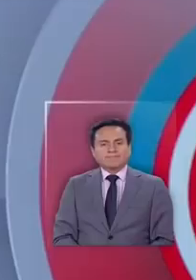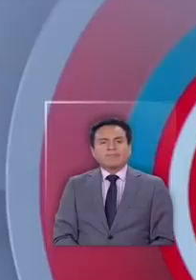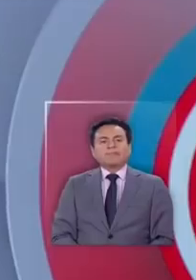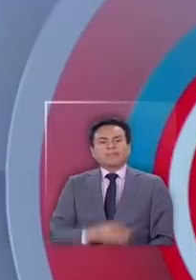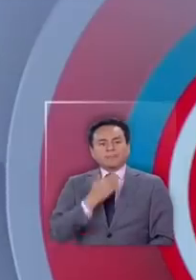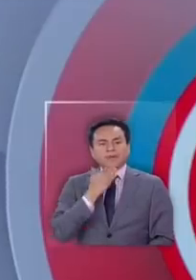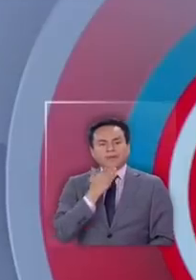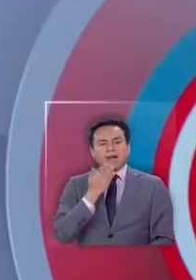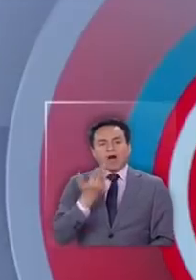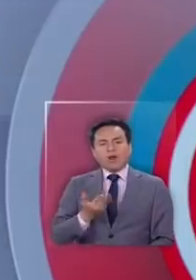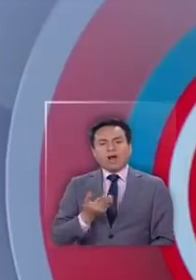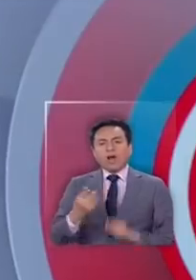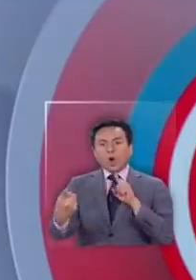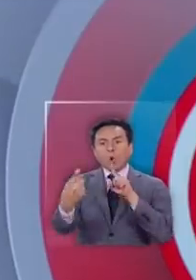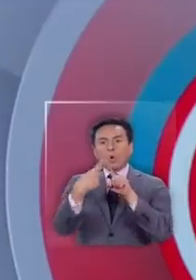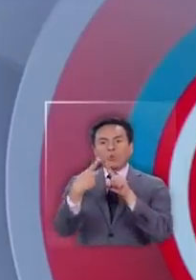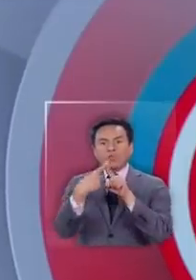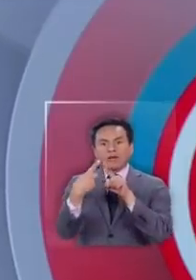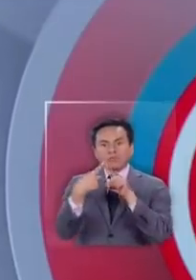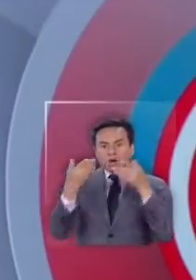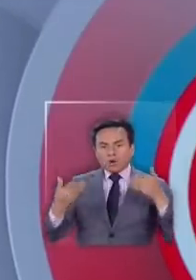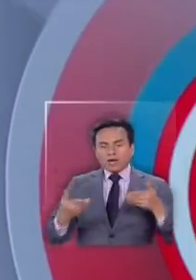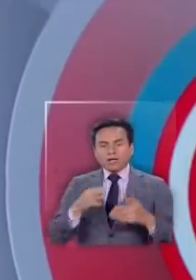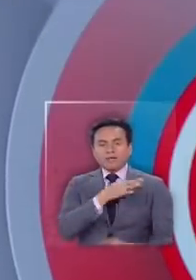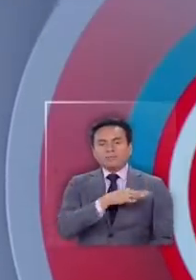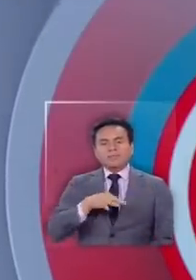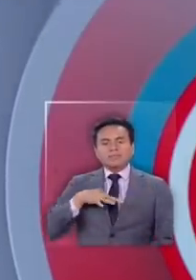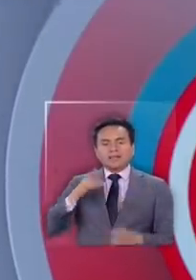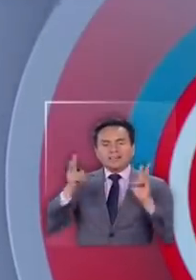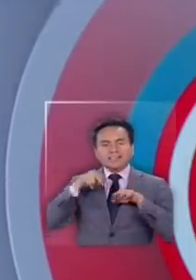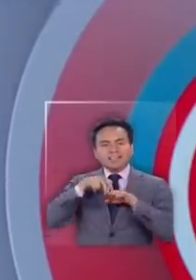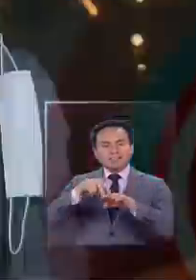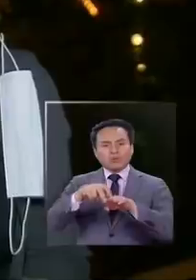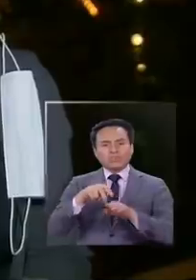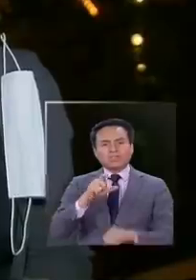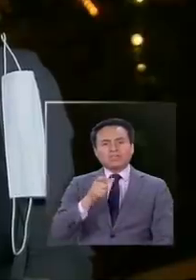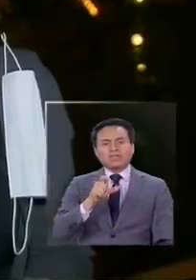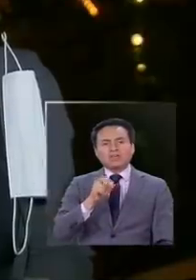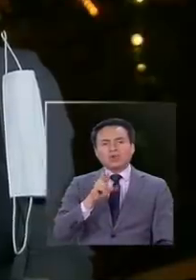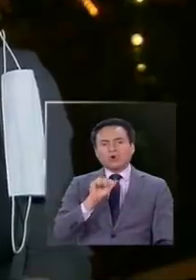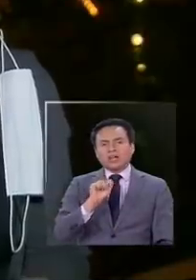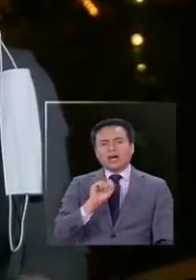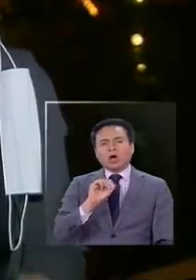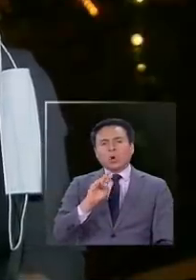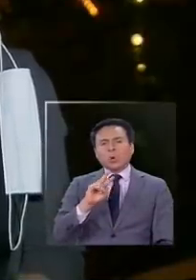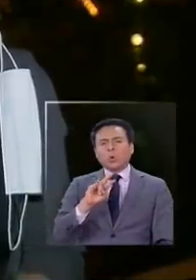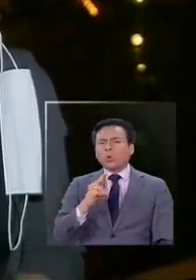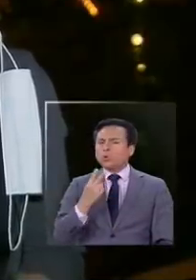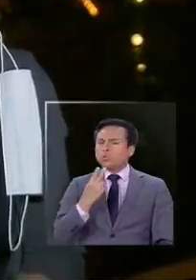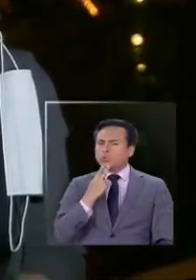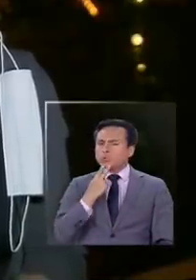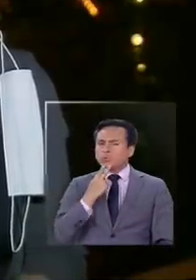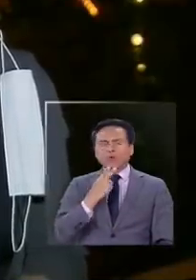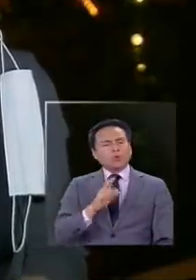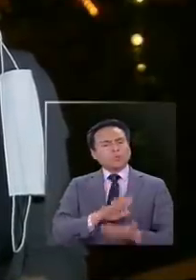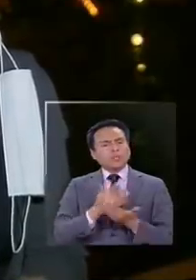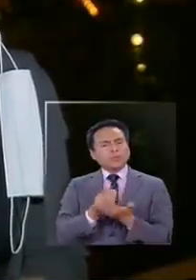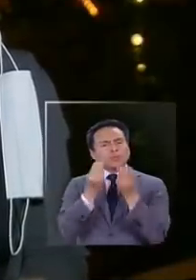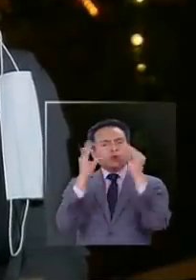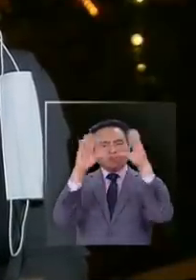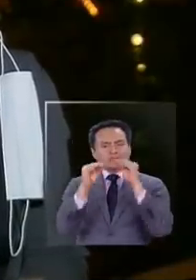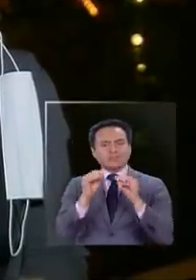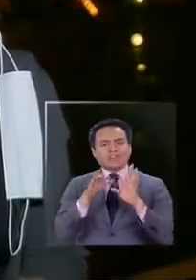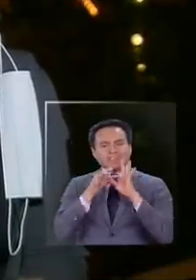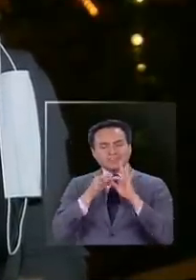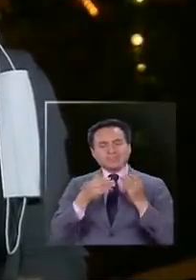Y vamos a tomar contacto con la ministra de Transporte, Gloria Huth. Está allá con nosotros. Ministra Huth, muy buenas noches y gracias por